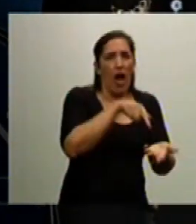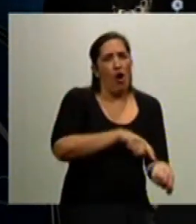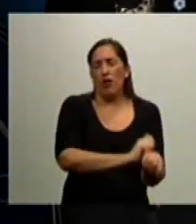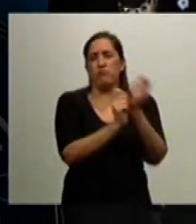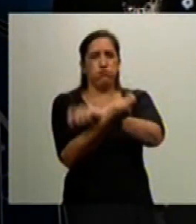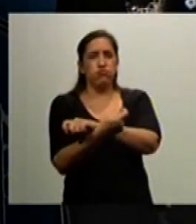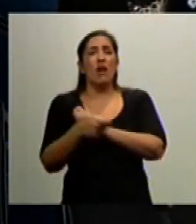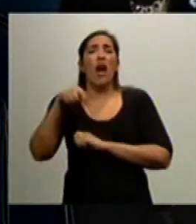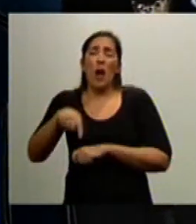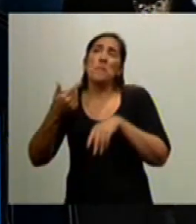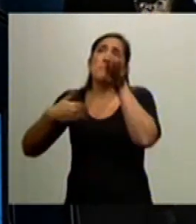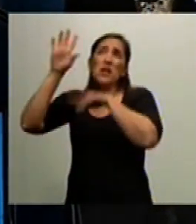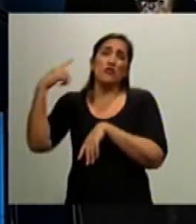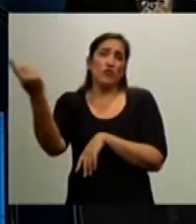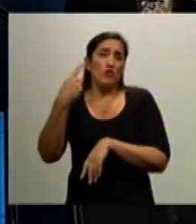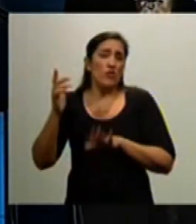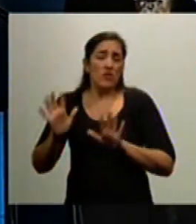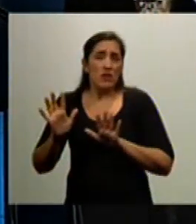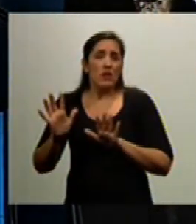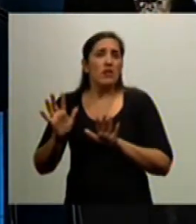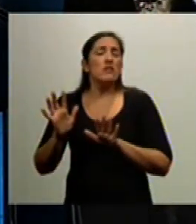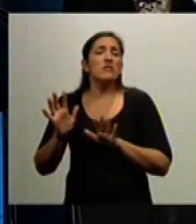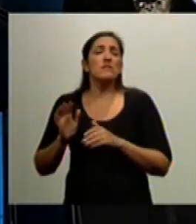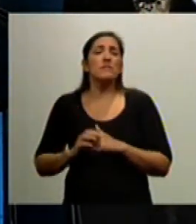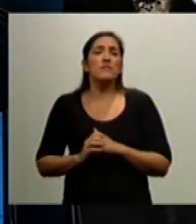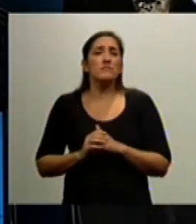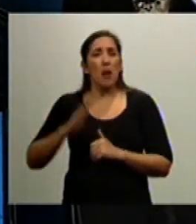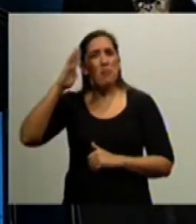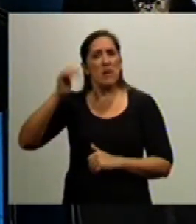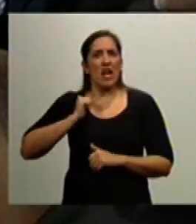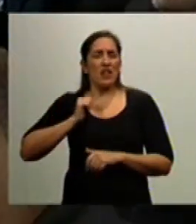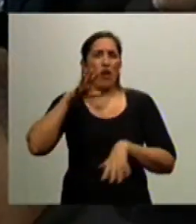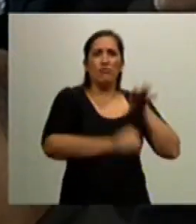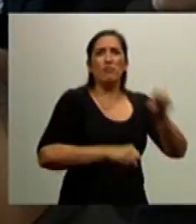lo menos en la mayoría los casos de orden militar,